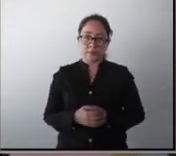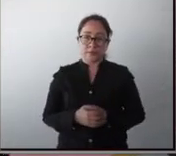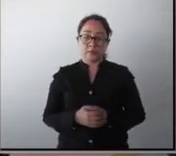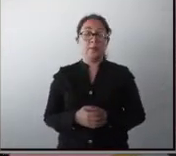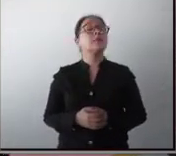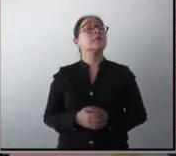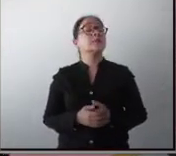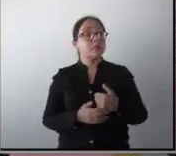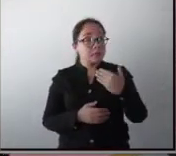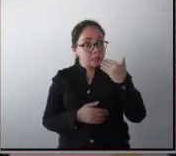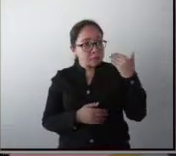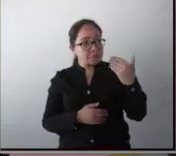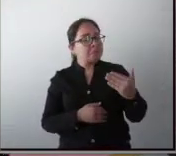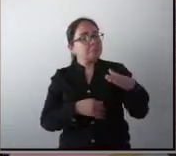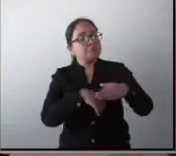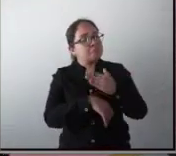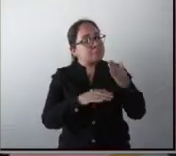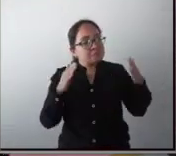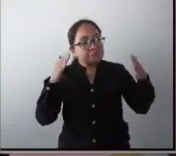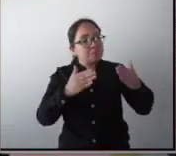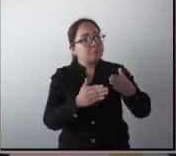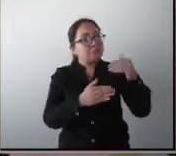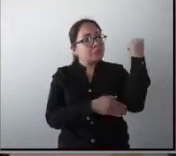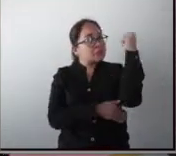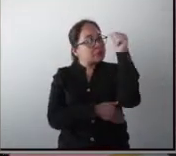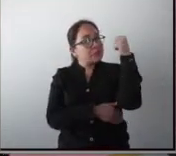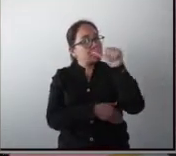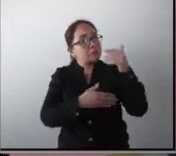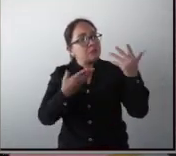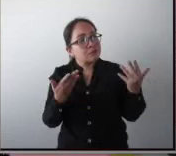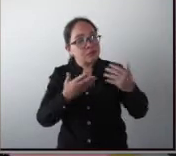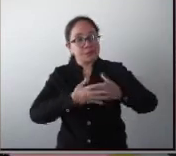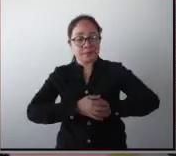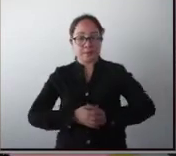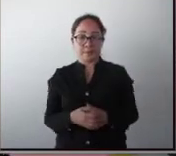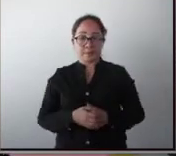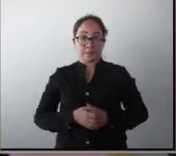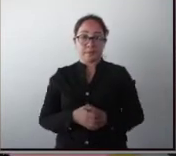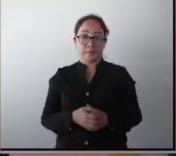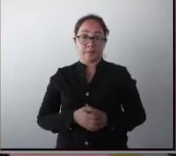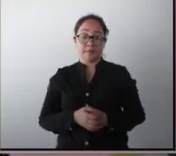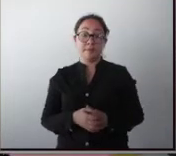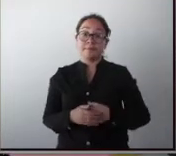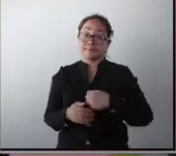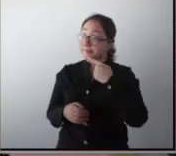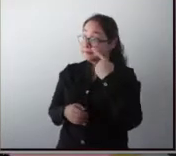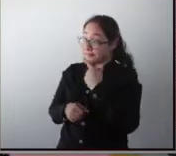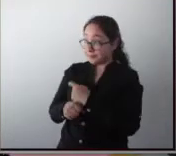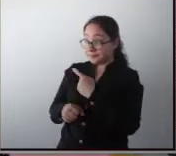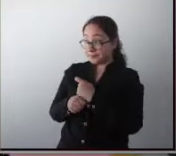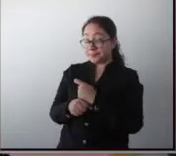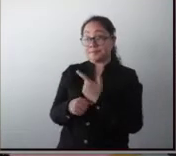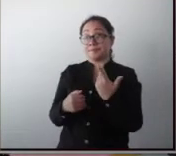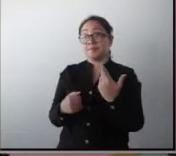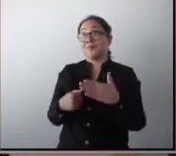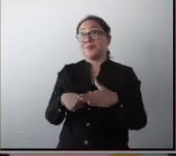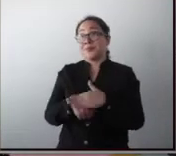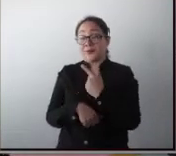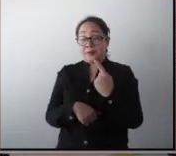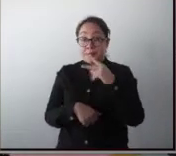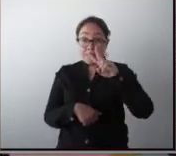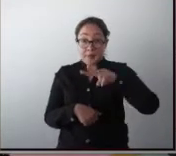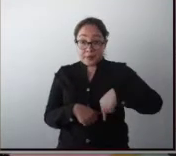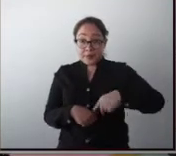¿por qué estudiar autismo? ¿Por qué investigar acerca de este trastorno? En primer lugar porque pues